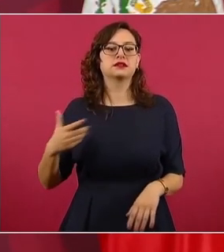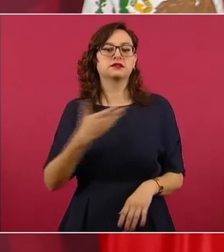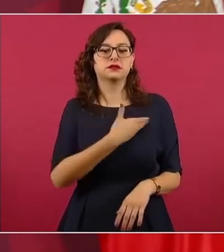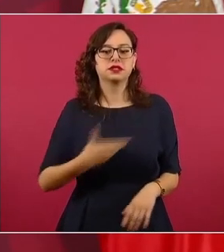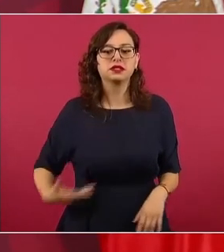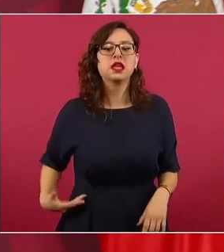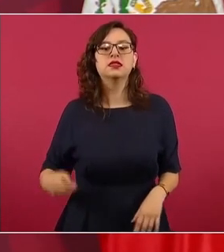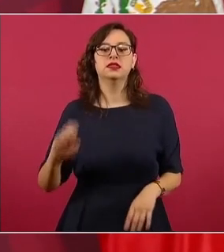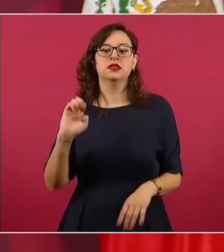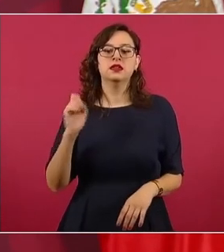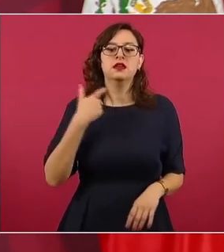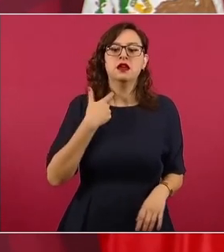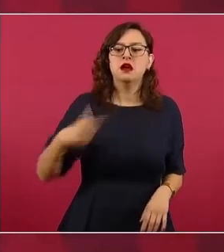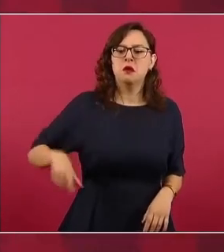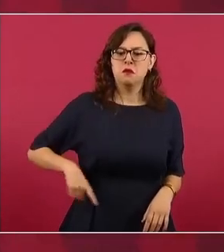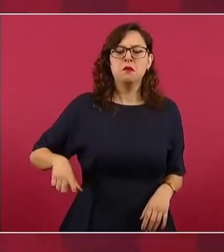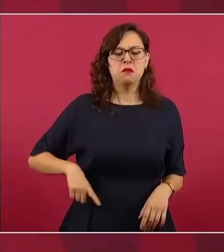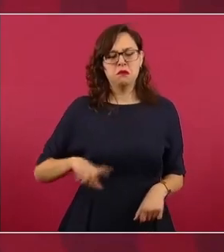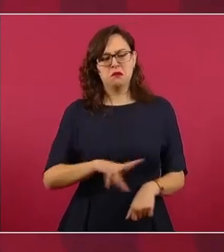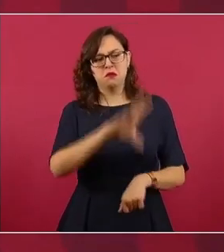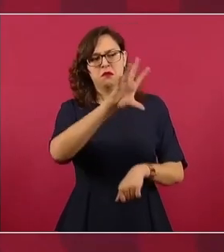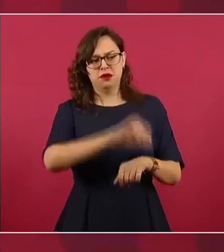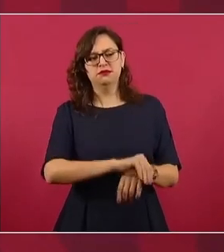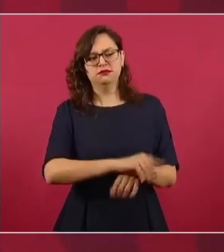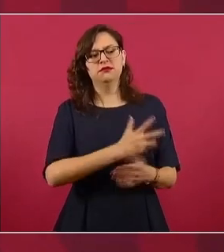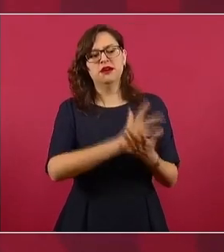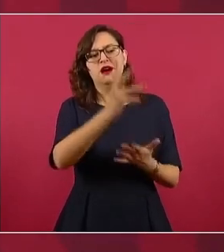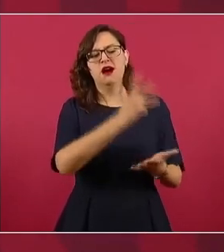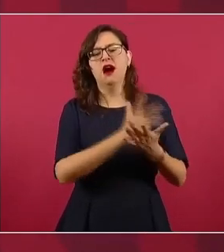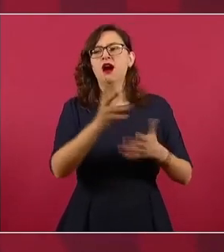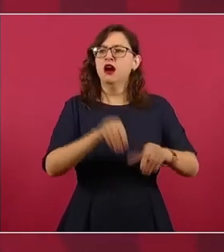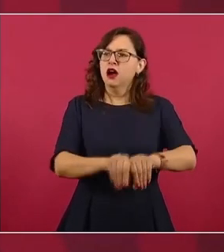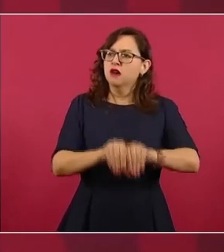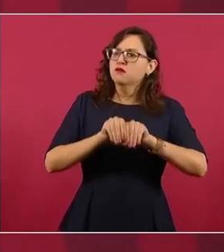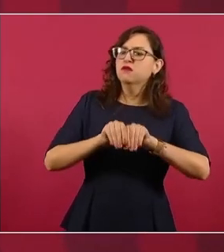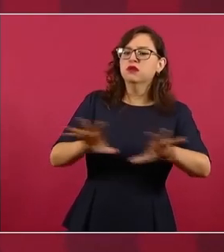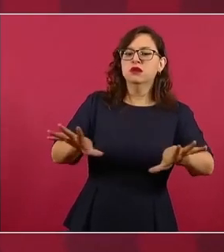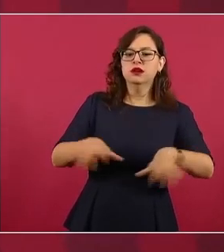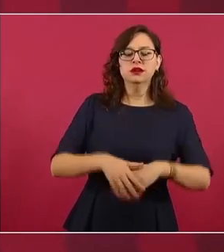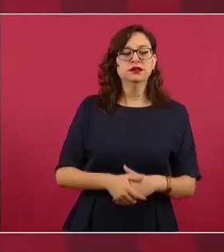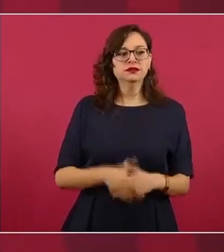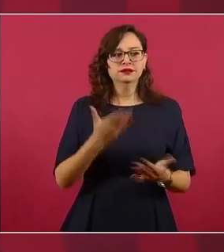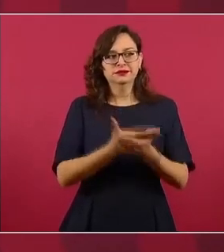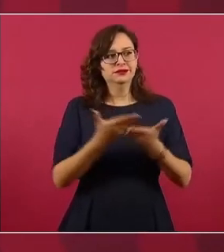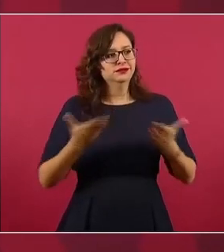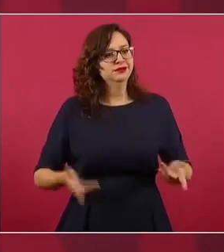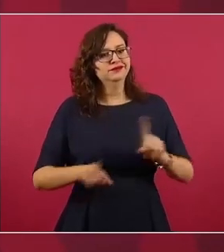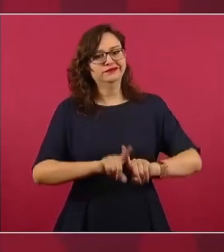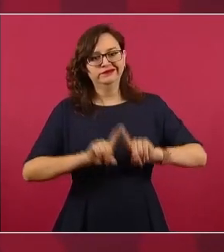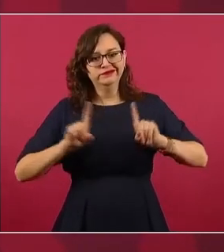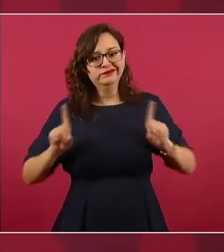Entonces, ahora es interesante desde aquí decir, miren,